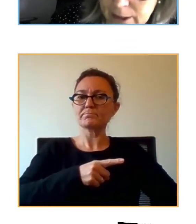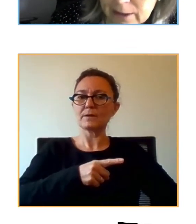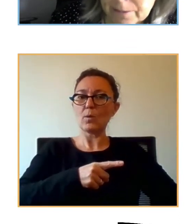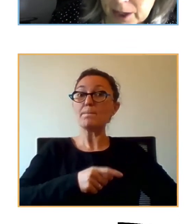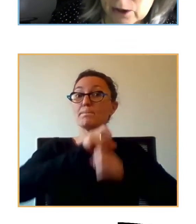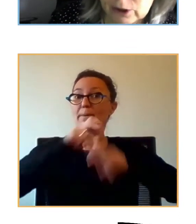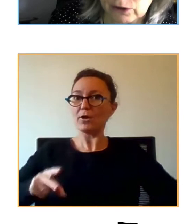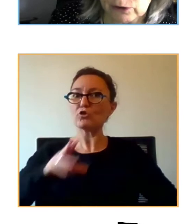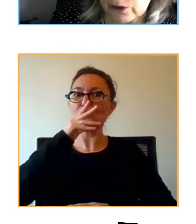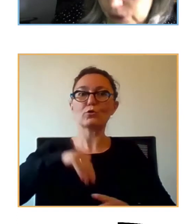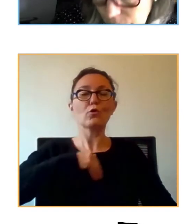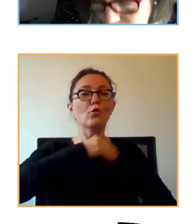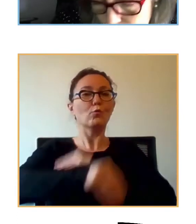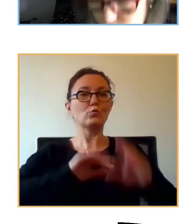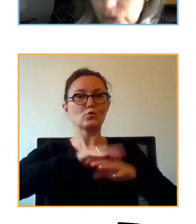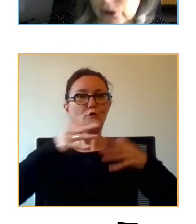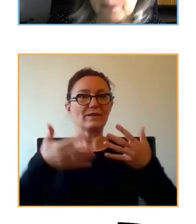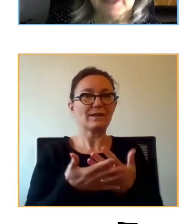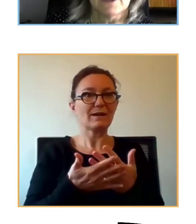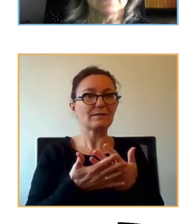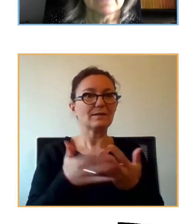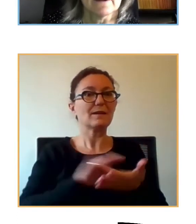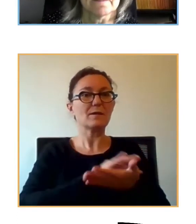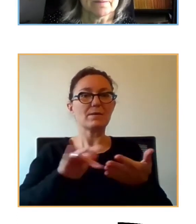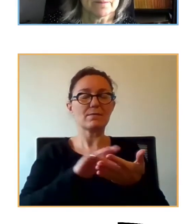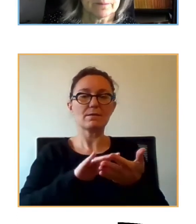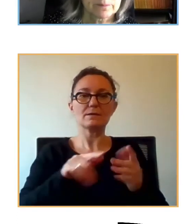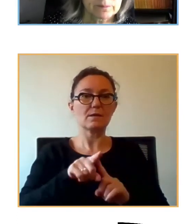internet y otro uso de pantallas.